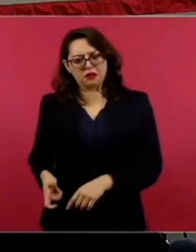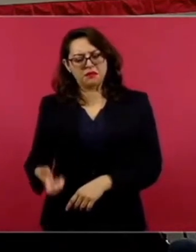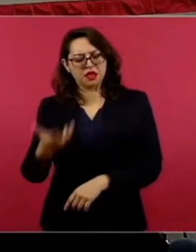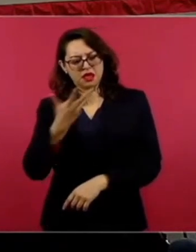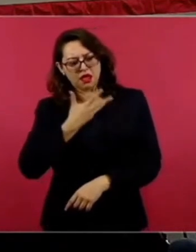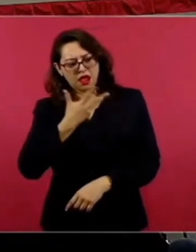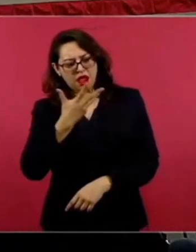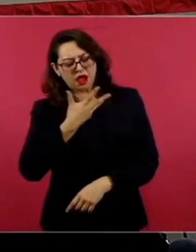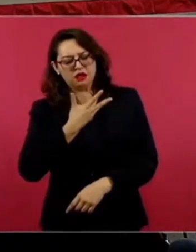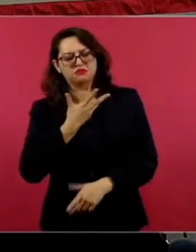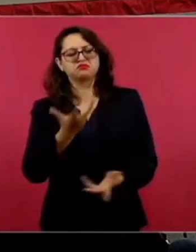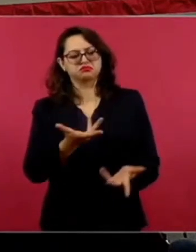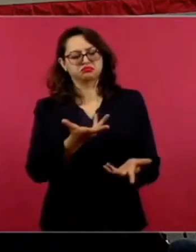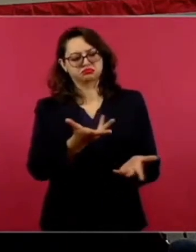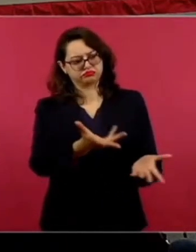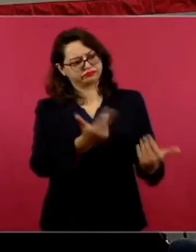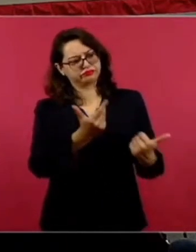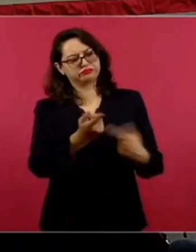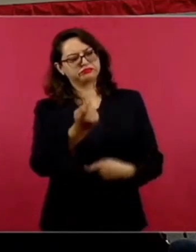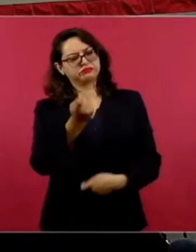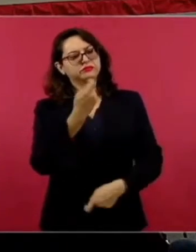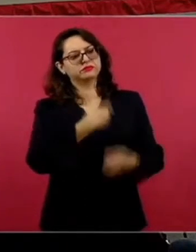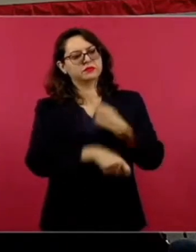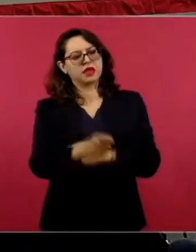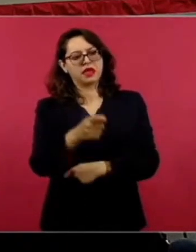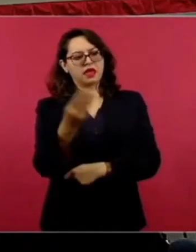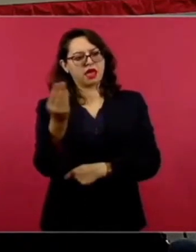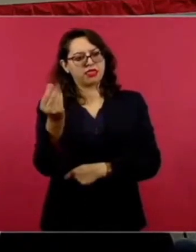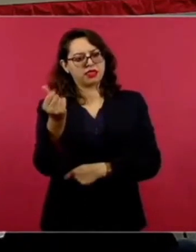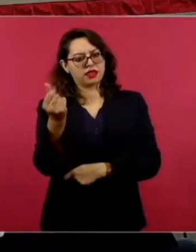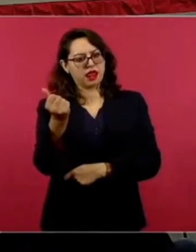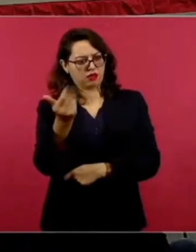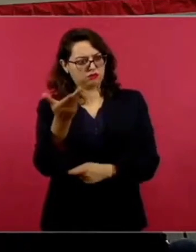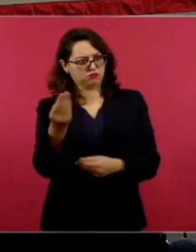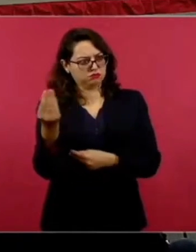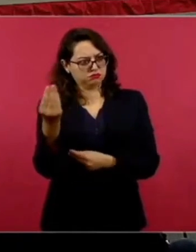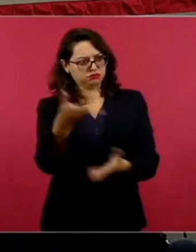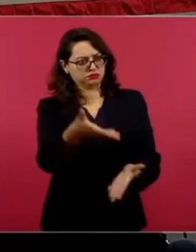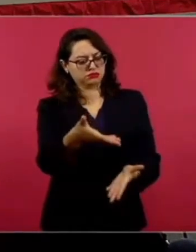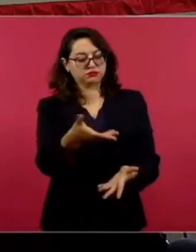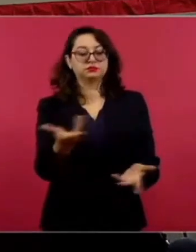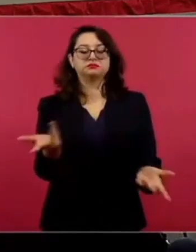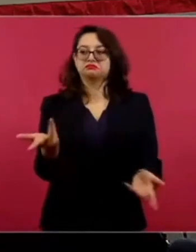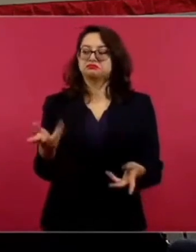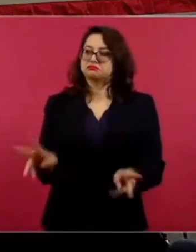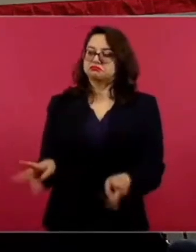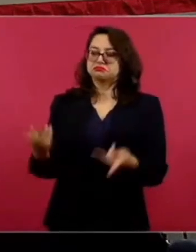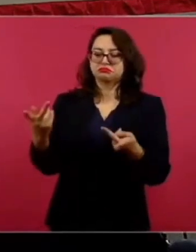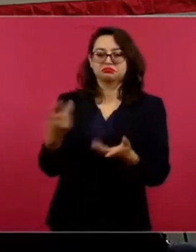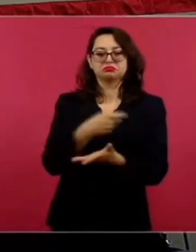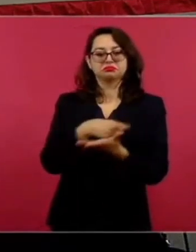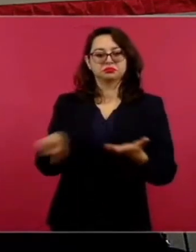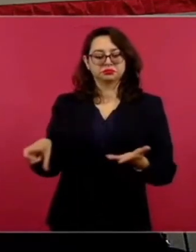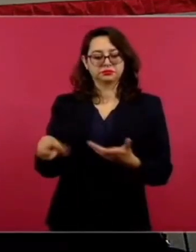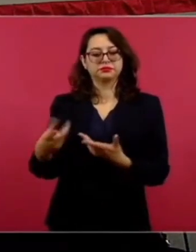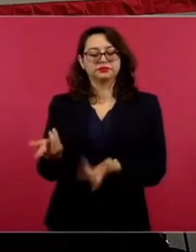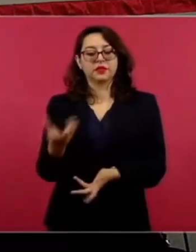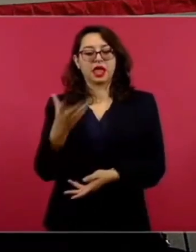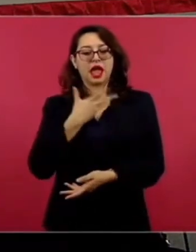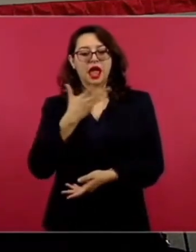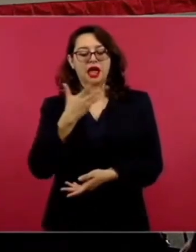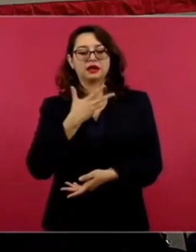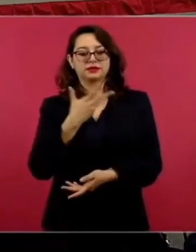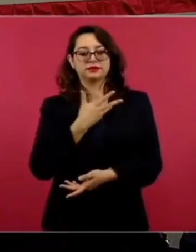en efectivo. Una de las estrategias para reducir la violencia vinculada con las armas de fuego es el desarme